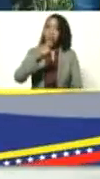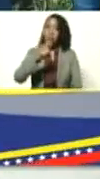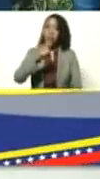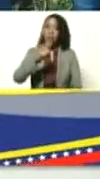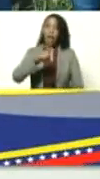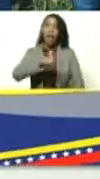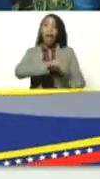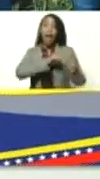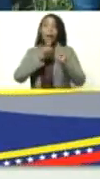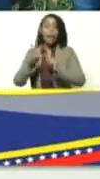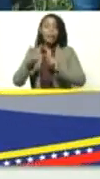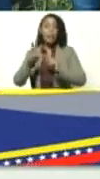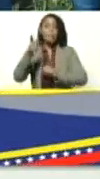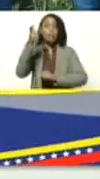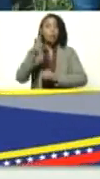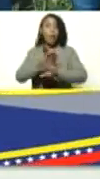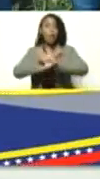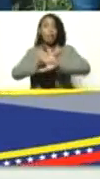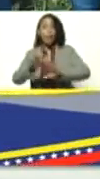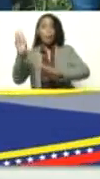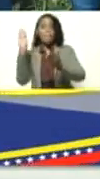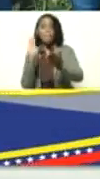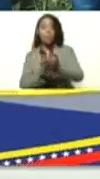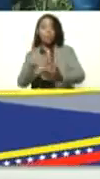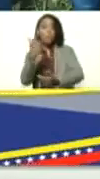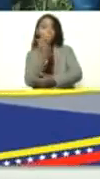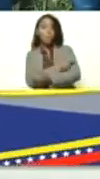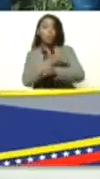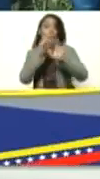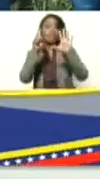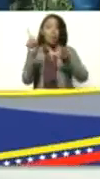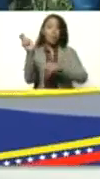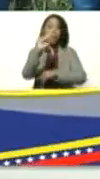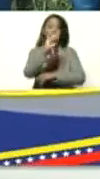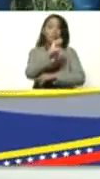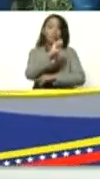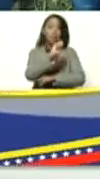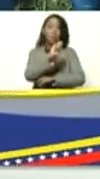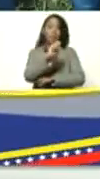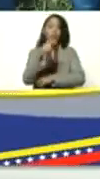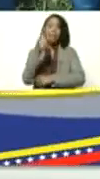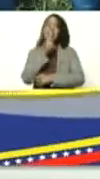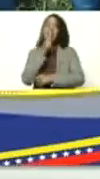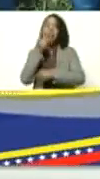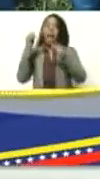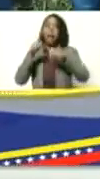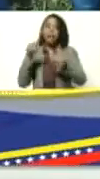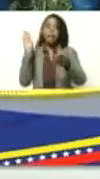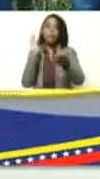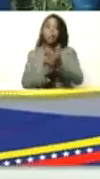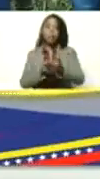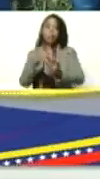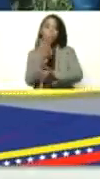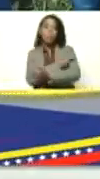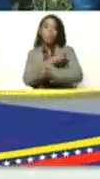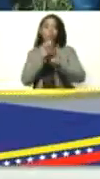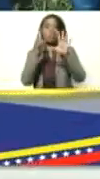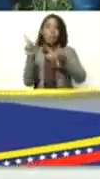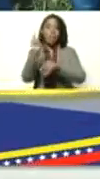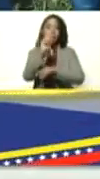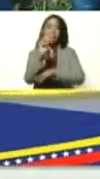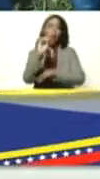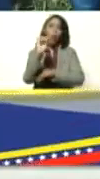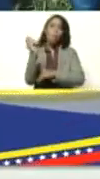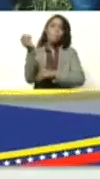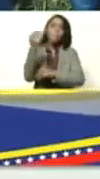aquellos que ya se hayan puesto la vacuna hace 6 meses quiénes los que están aquí se pusieron la vacuna hace 6 meses o más